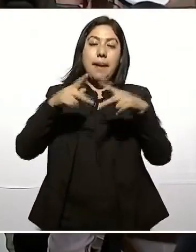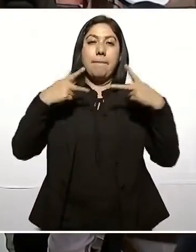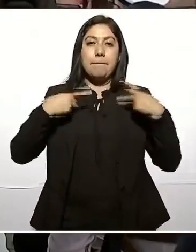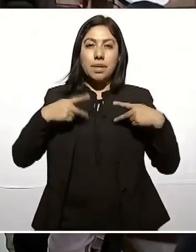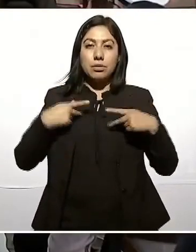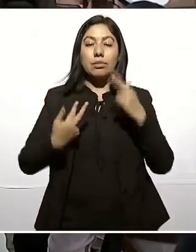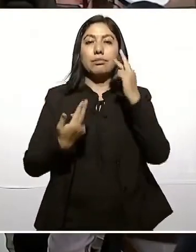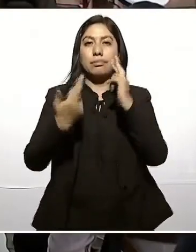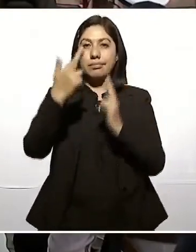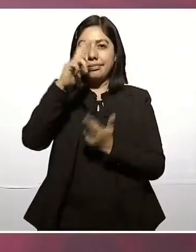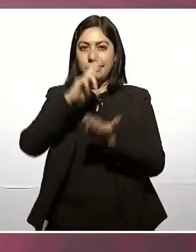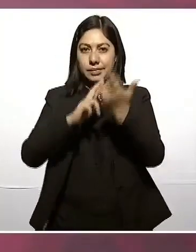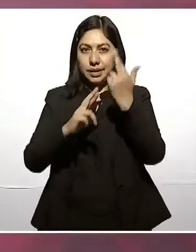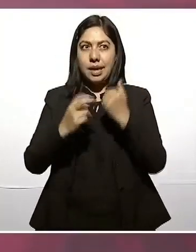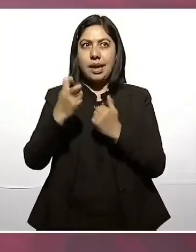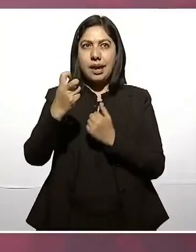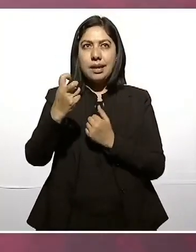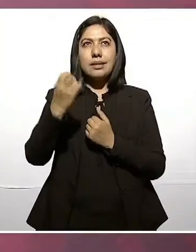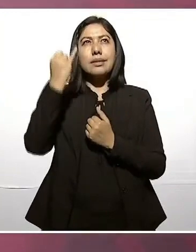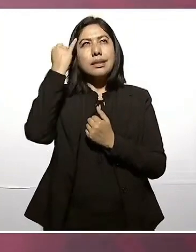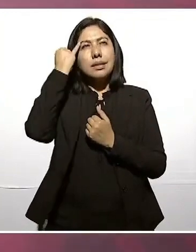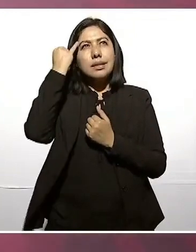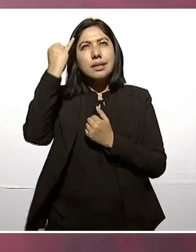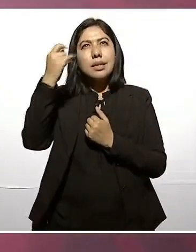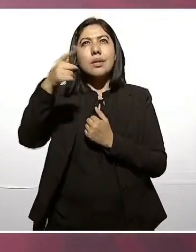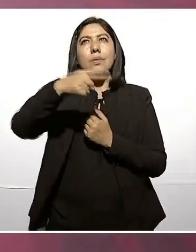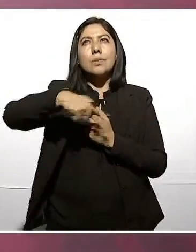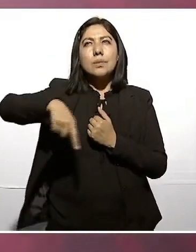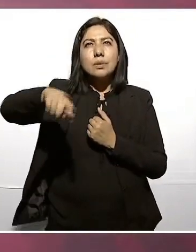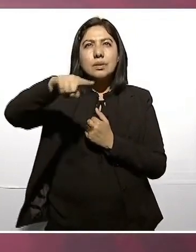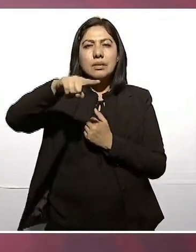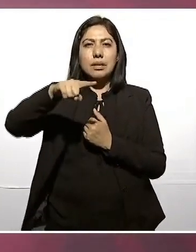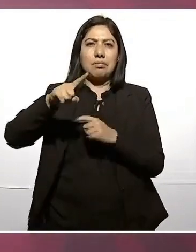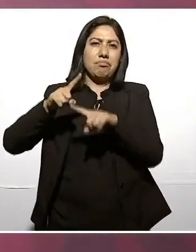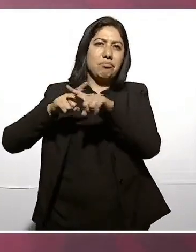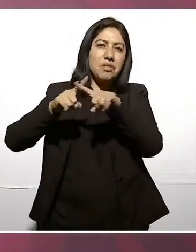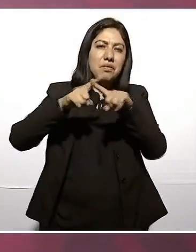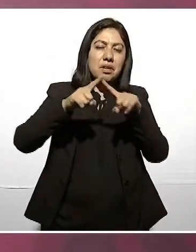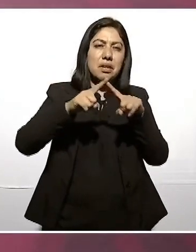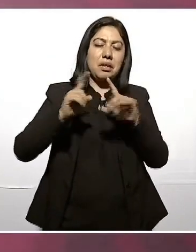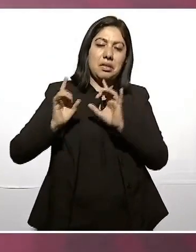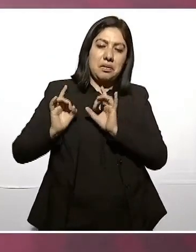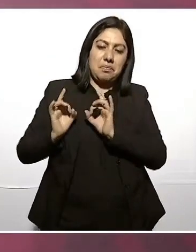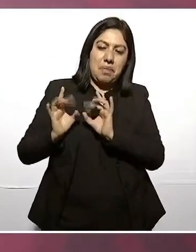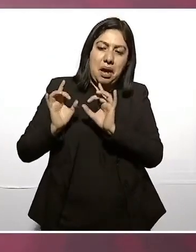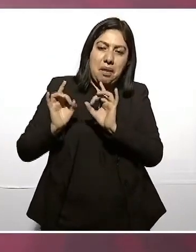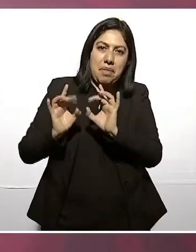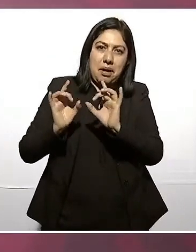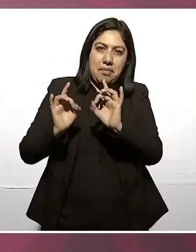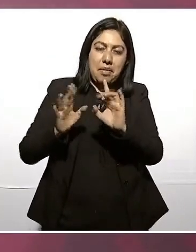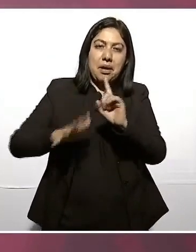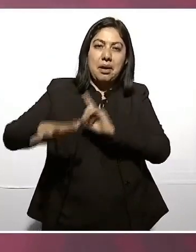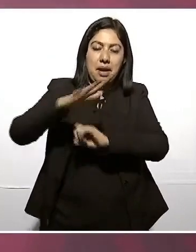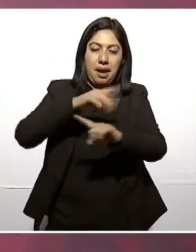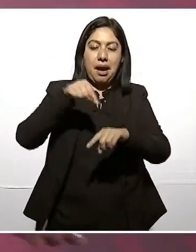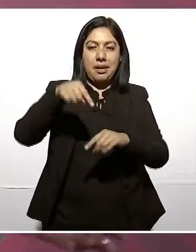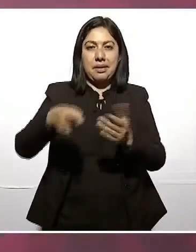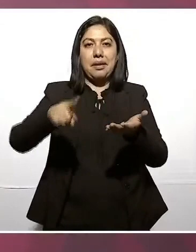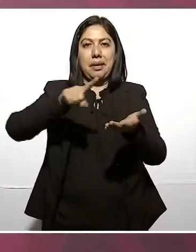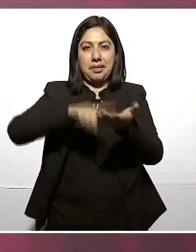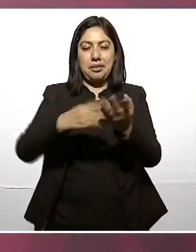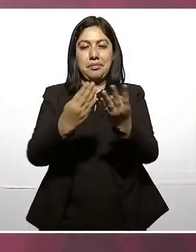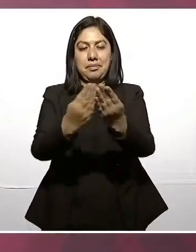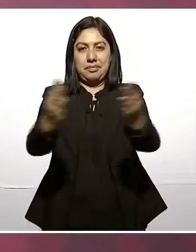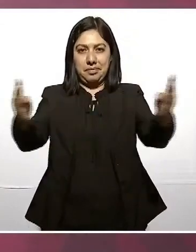por este fuerte de San Juan del Lube. Por eso